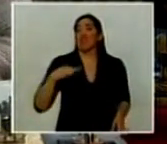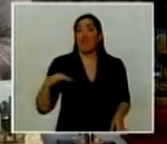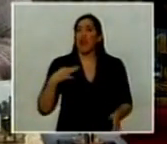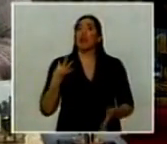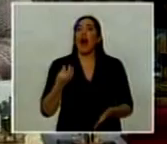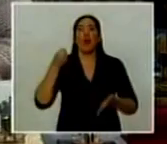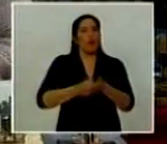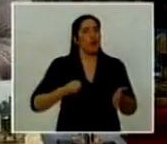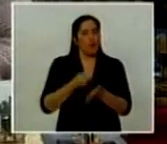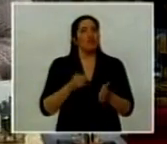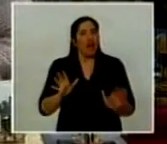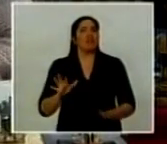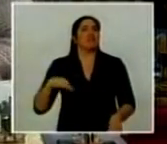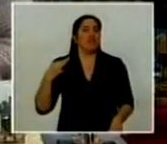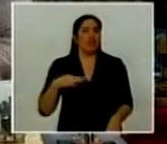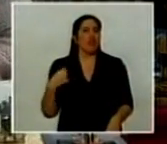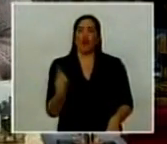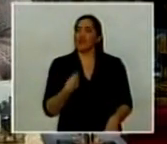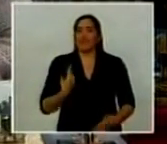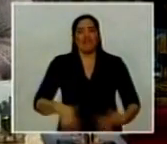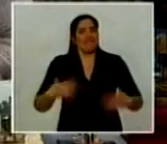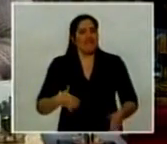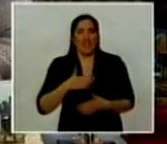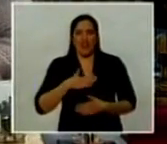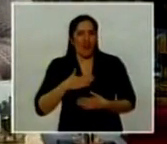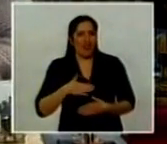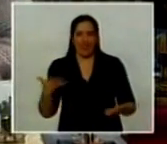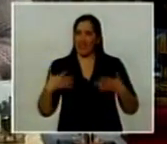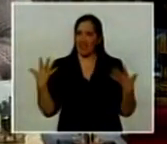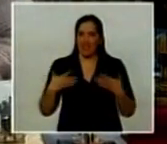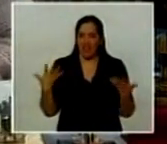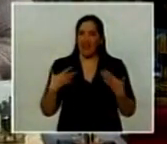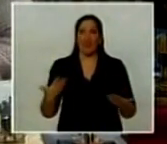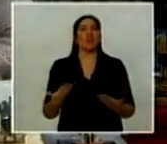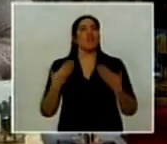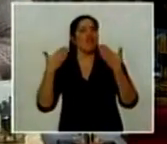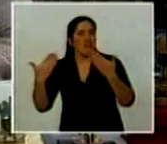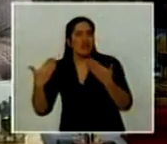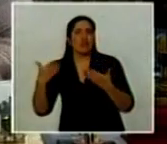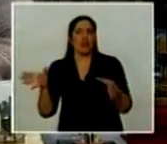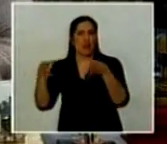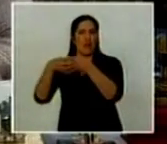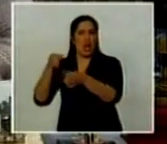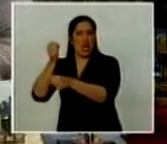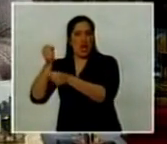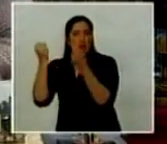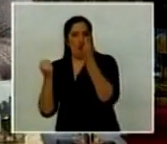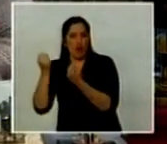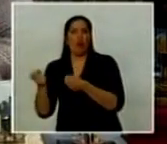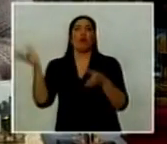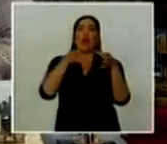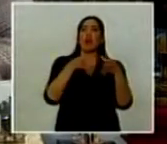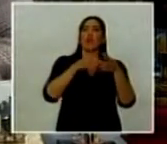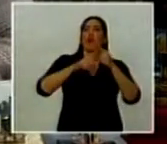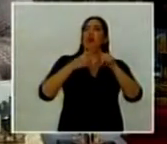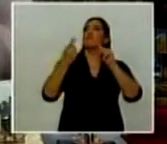la lucha. Y bueno, estamos muy contentos, muy alegres y quiero felicitar al equipo económico, al equipo de Relaciones Exteriores